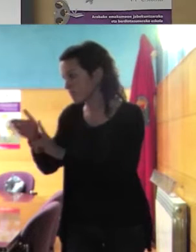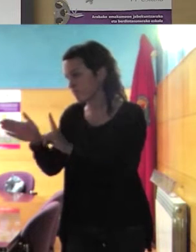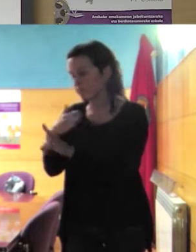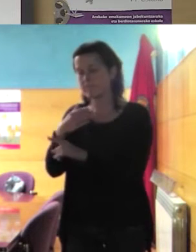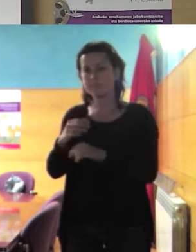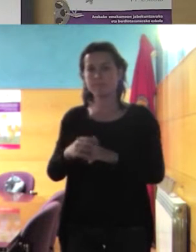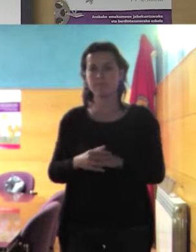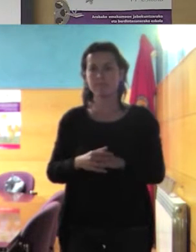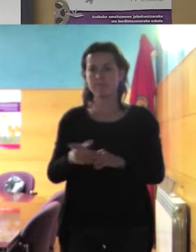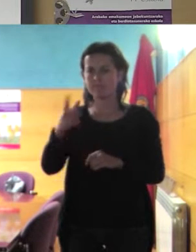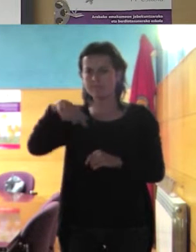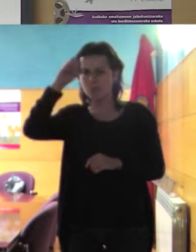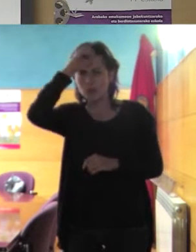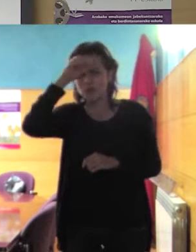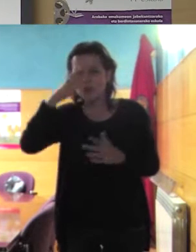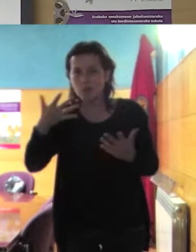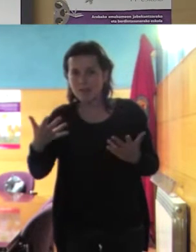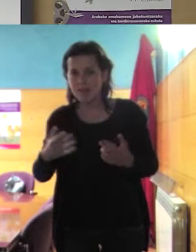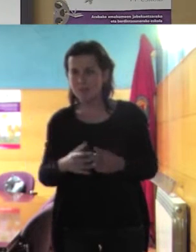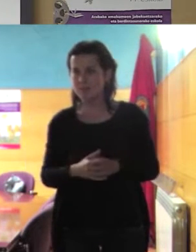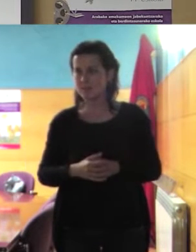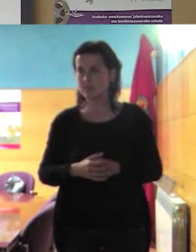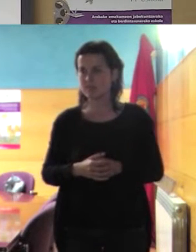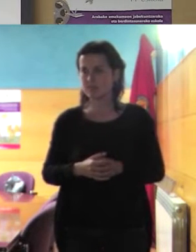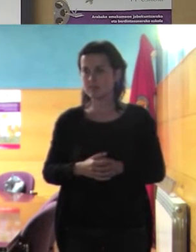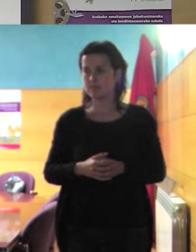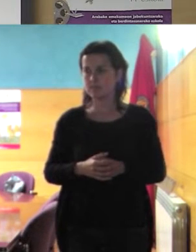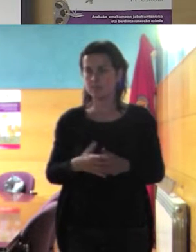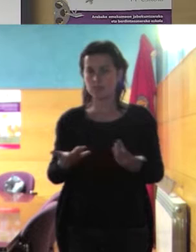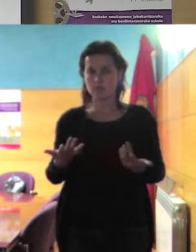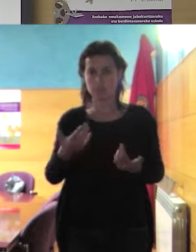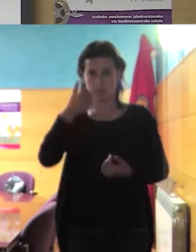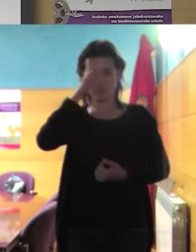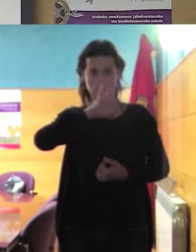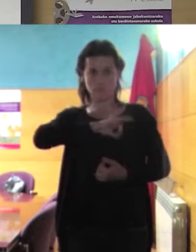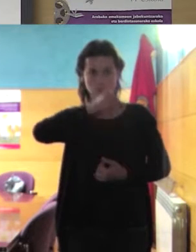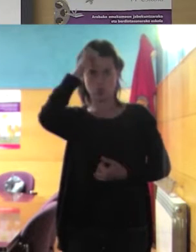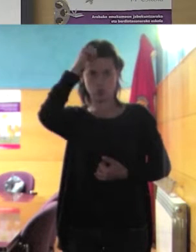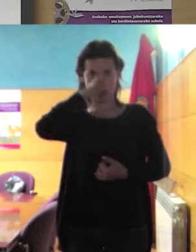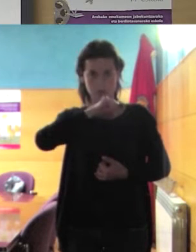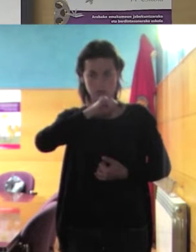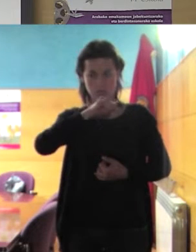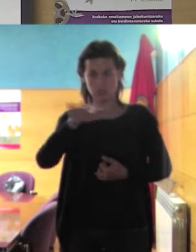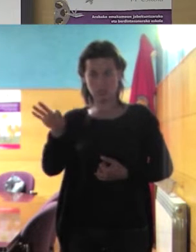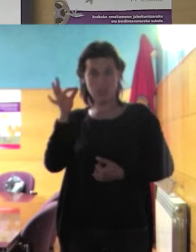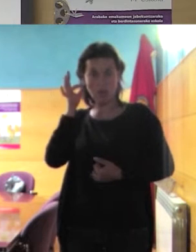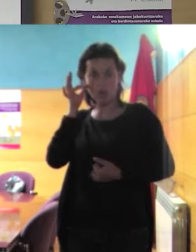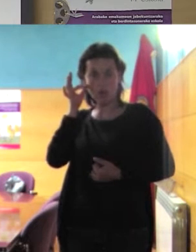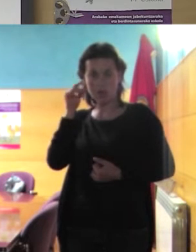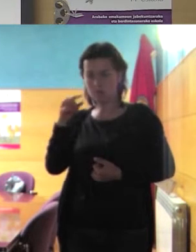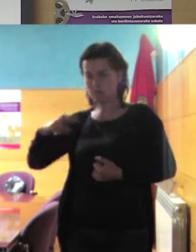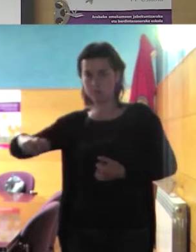¿qué os parece? y entonces tenemos a este señor que está maltratando a esta señora